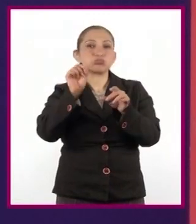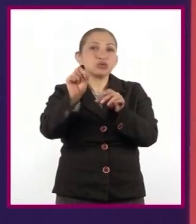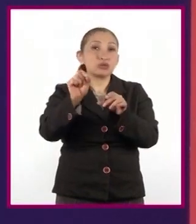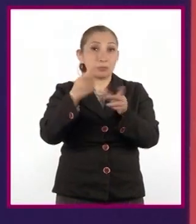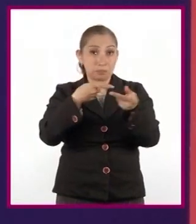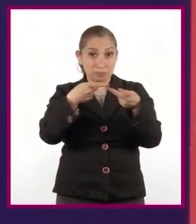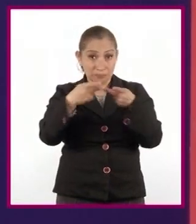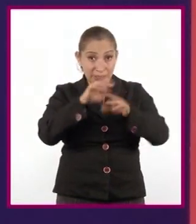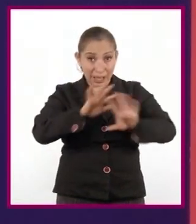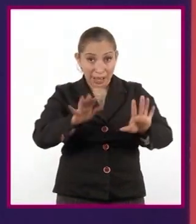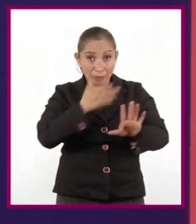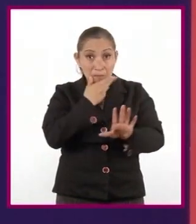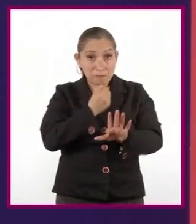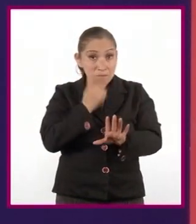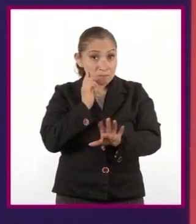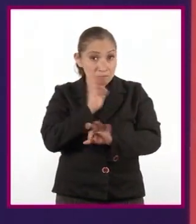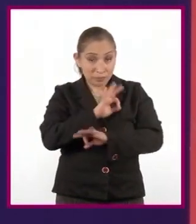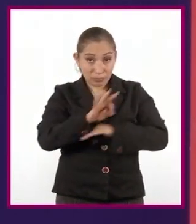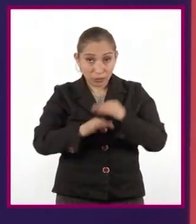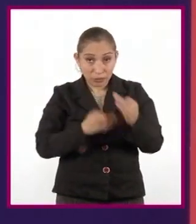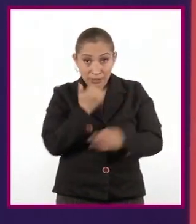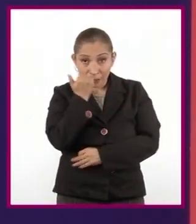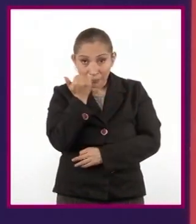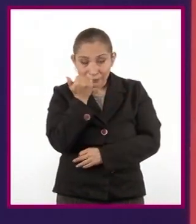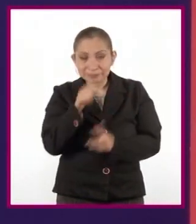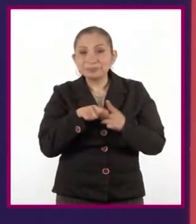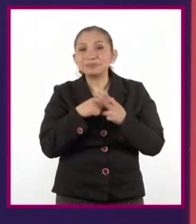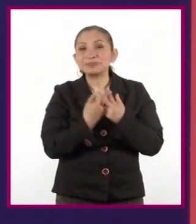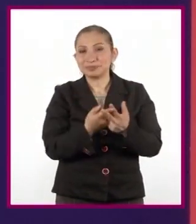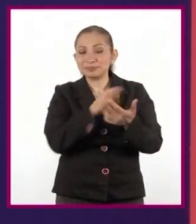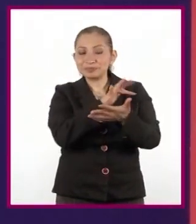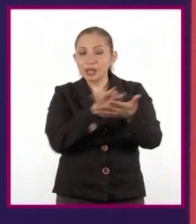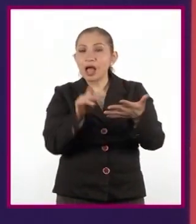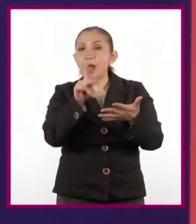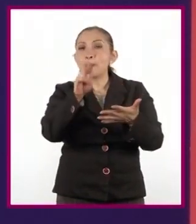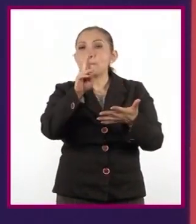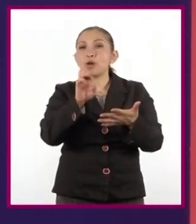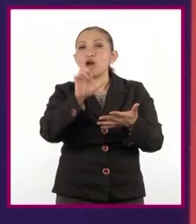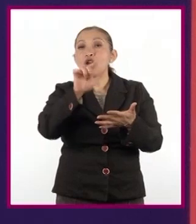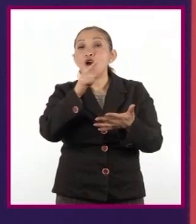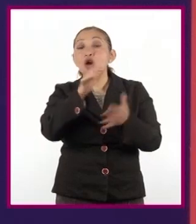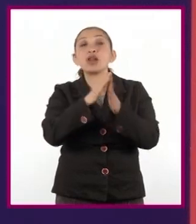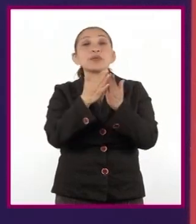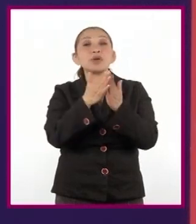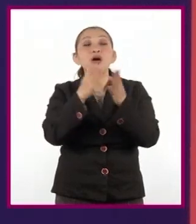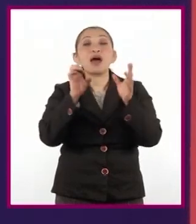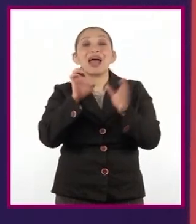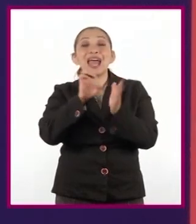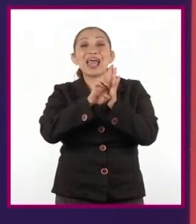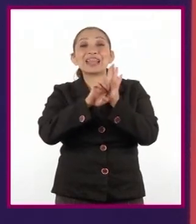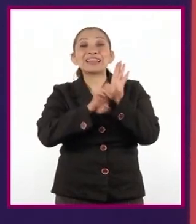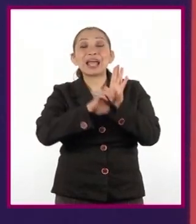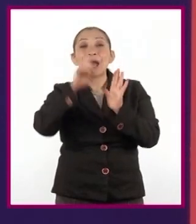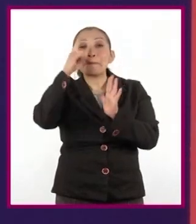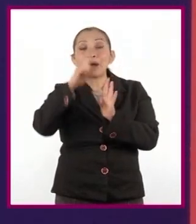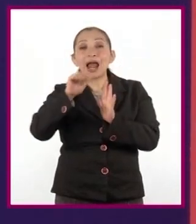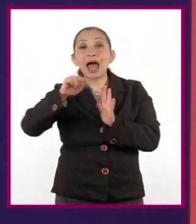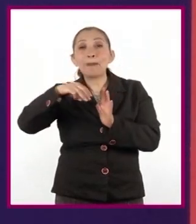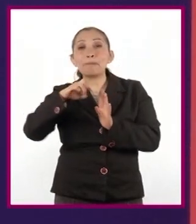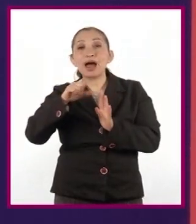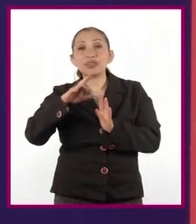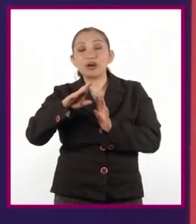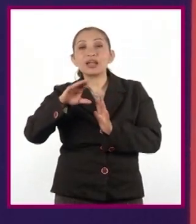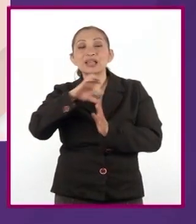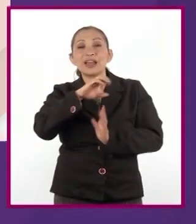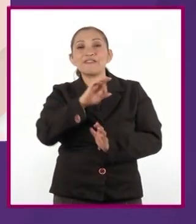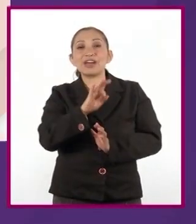¿Preparadas? ¿Preparados? Comencemos con la lectura del prólogo del libro Ética para Amador de Fernando